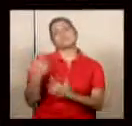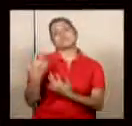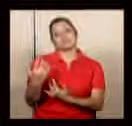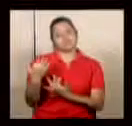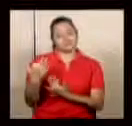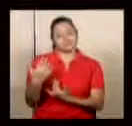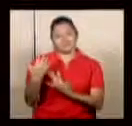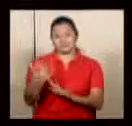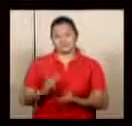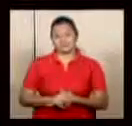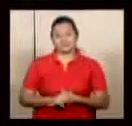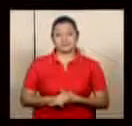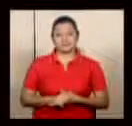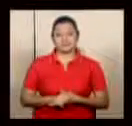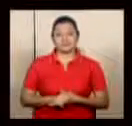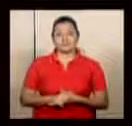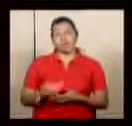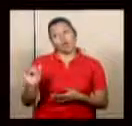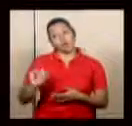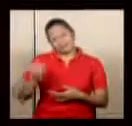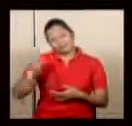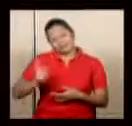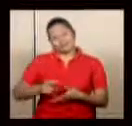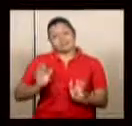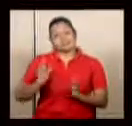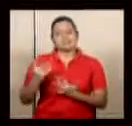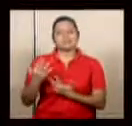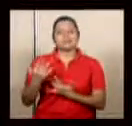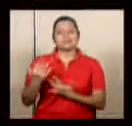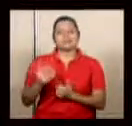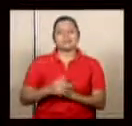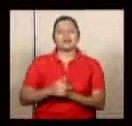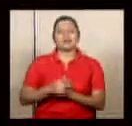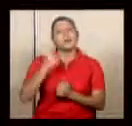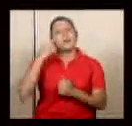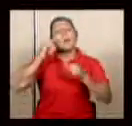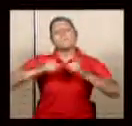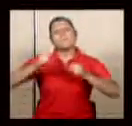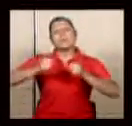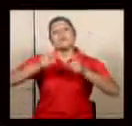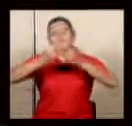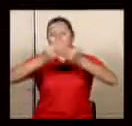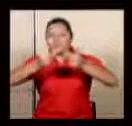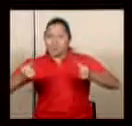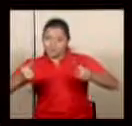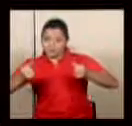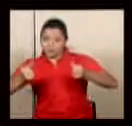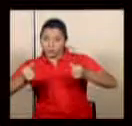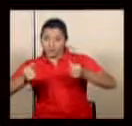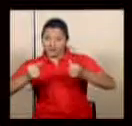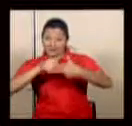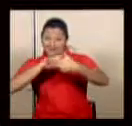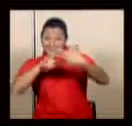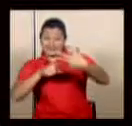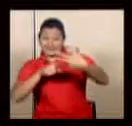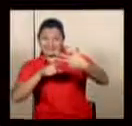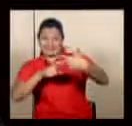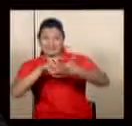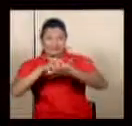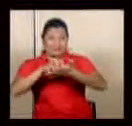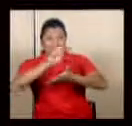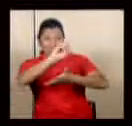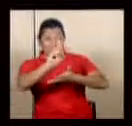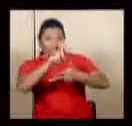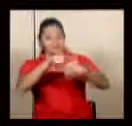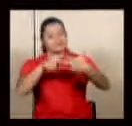como corresponde a que se resuelva la apelación que en su momento presentaron como